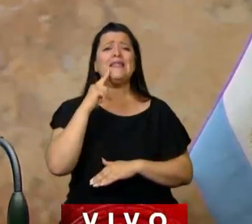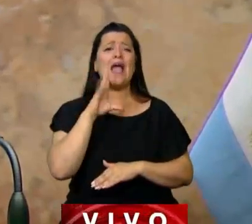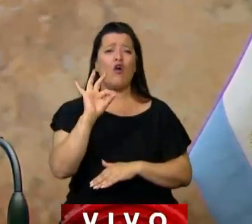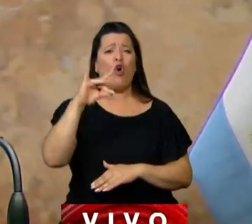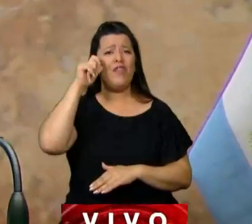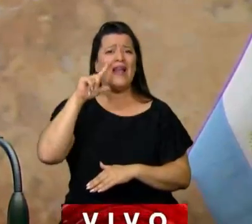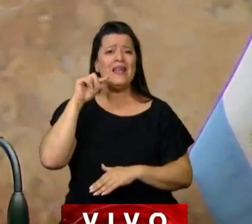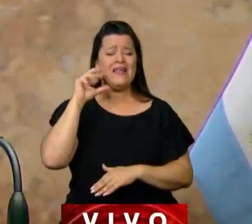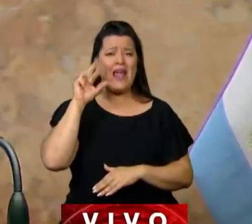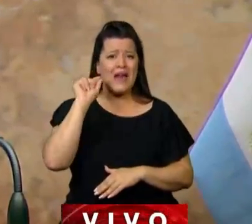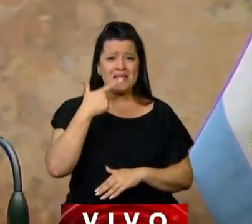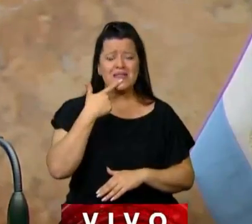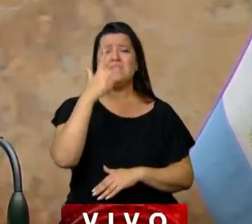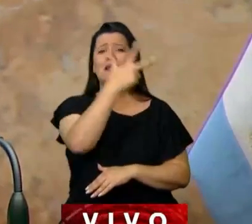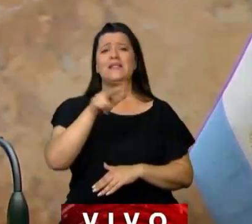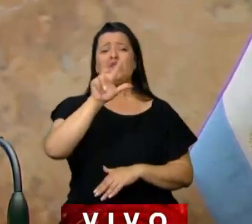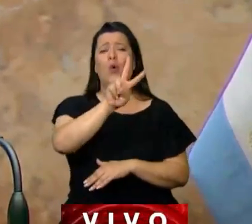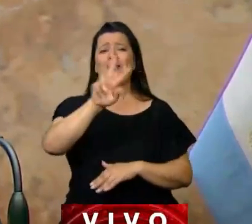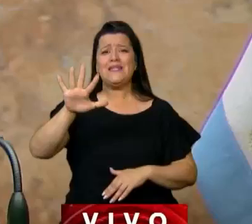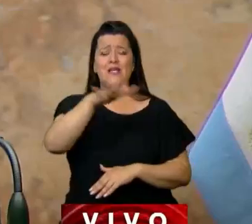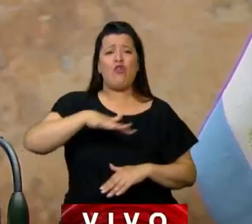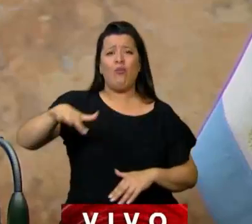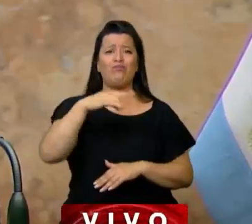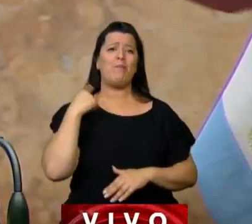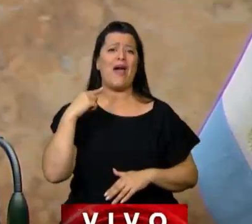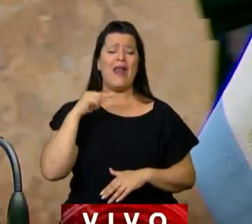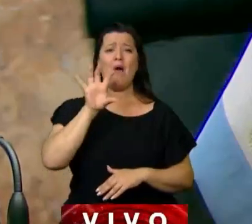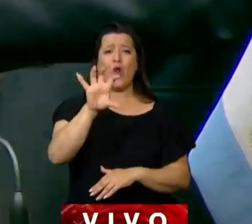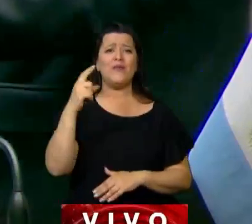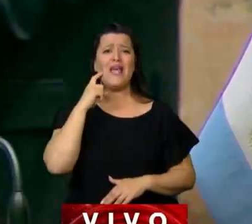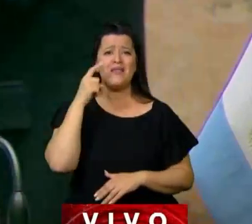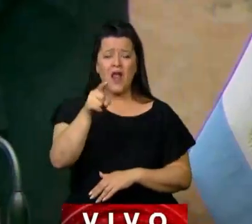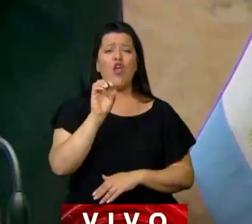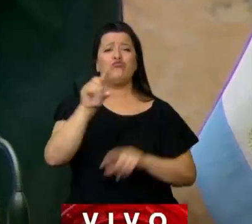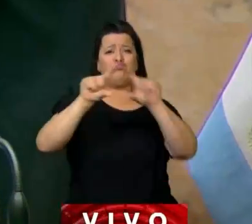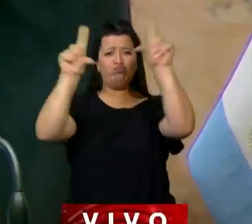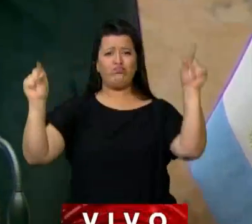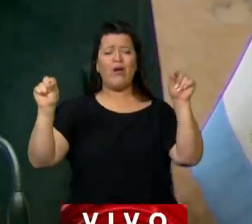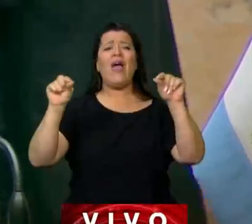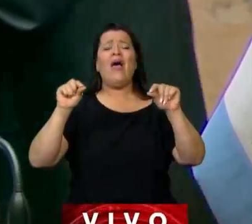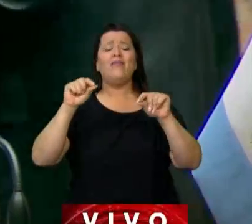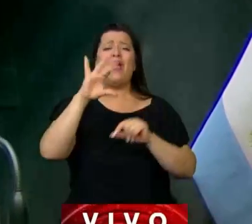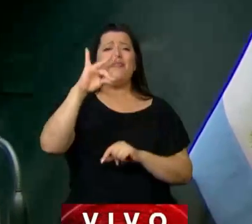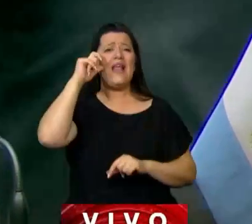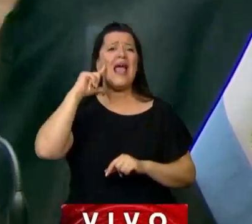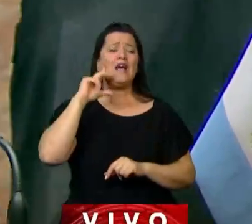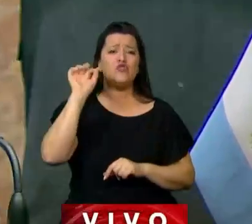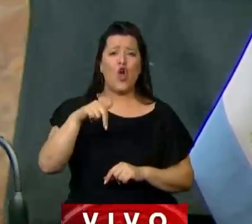395 de la ciudad de Paraná, provincia de Entre Ríos, denominado Delegación Paraná Medio.